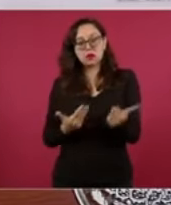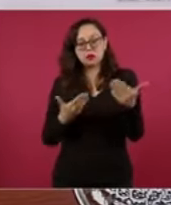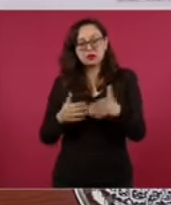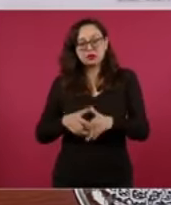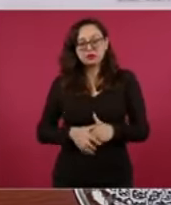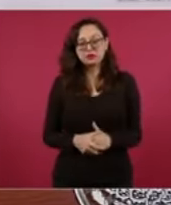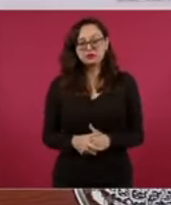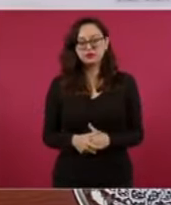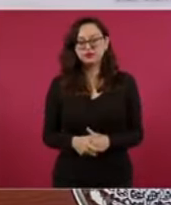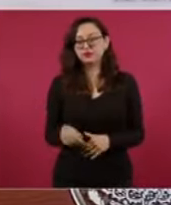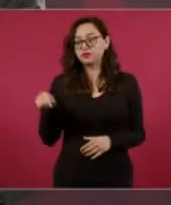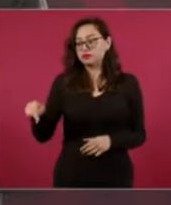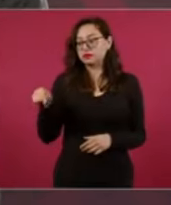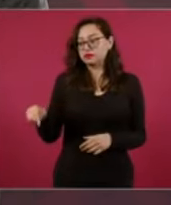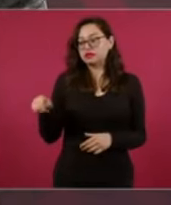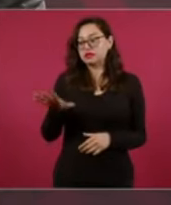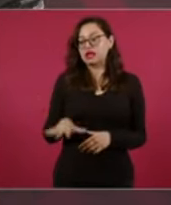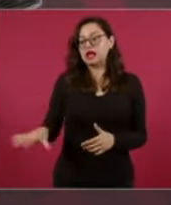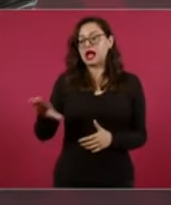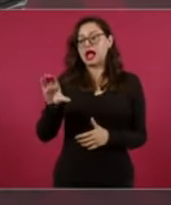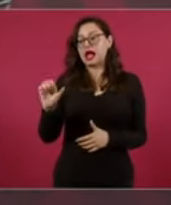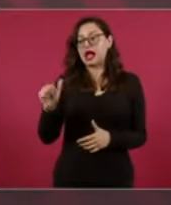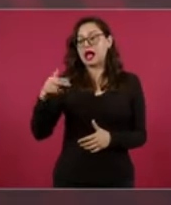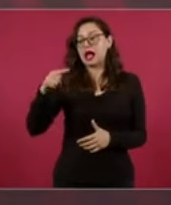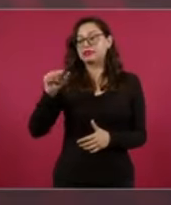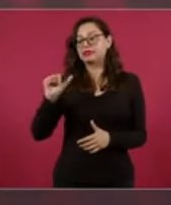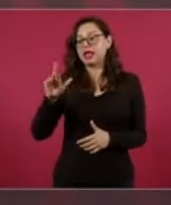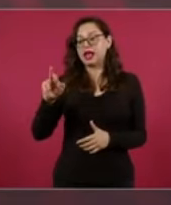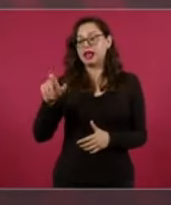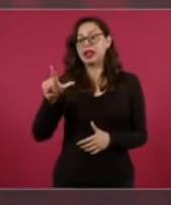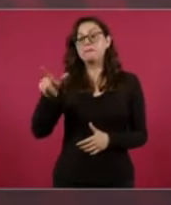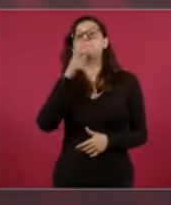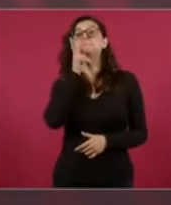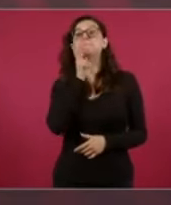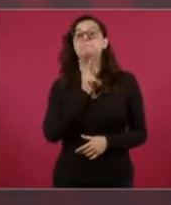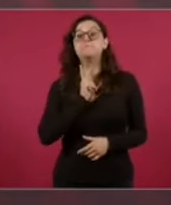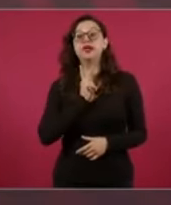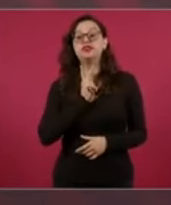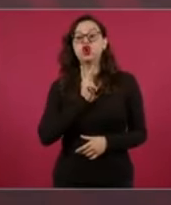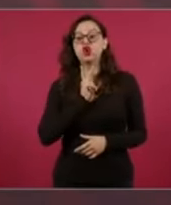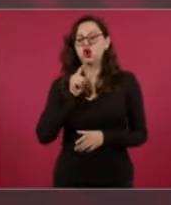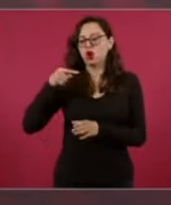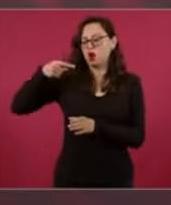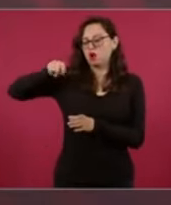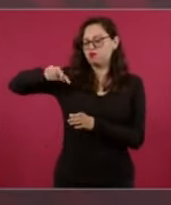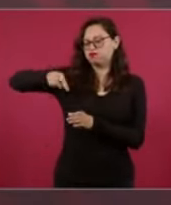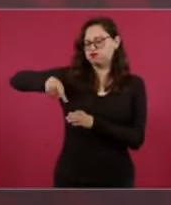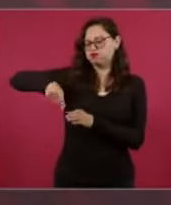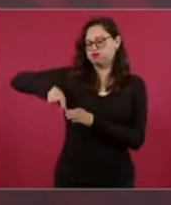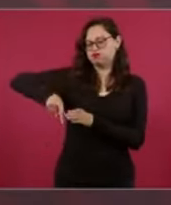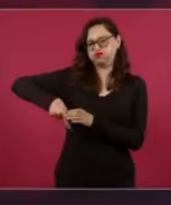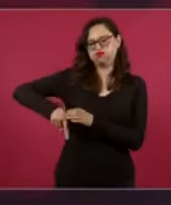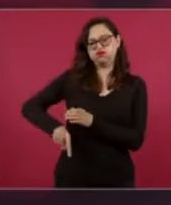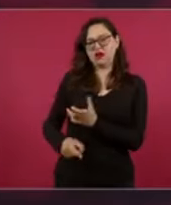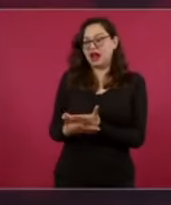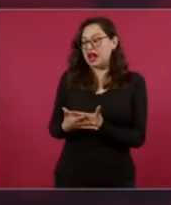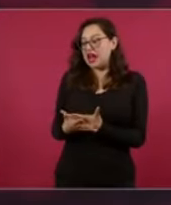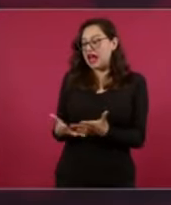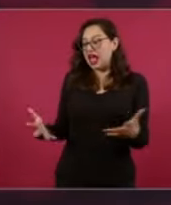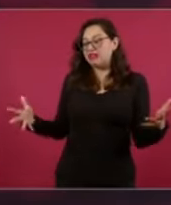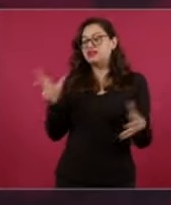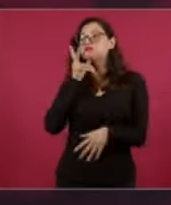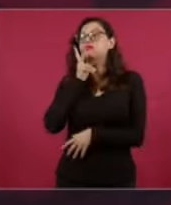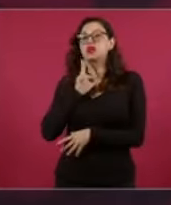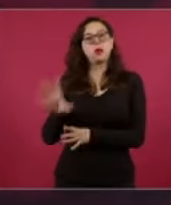Cantarell es de los yacimientos o era de los yacimientos más grandes del